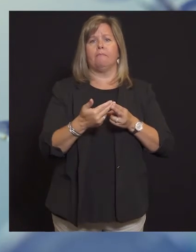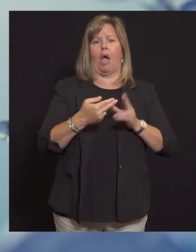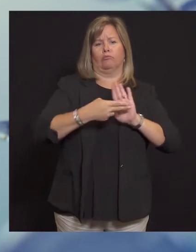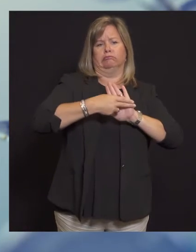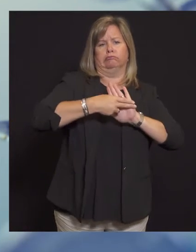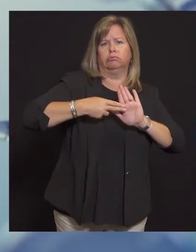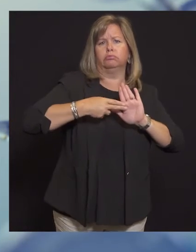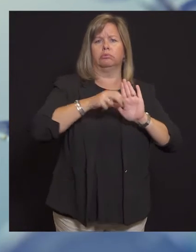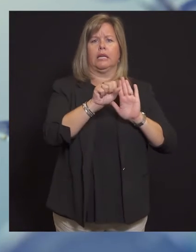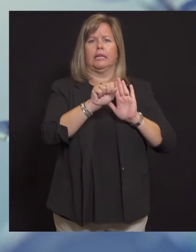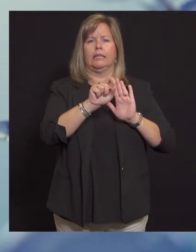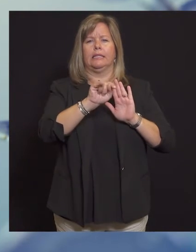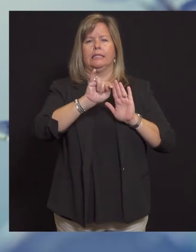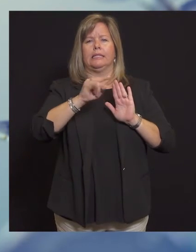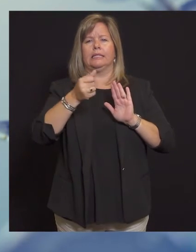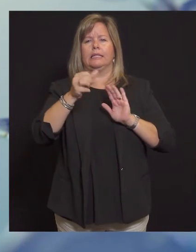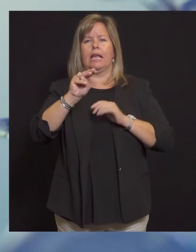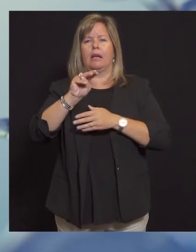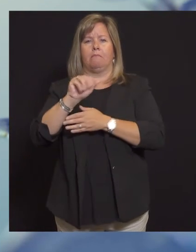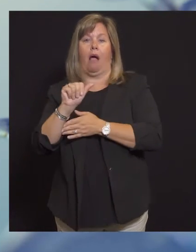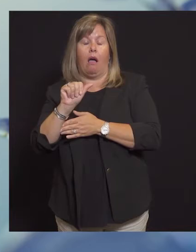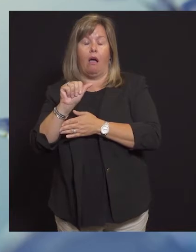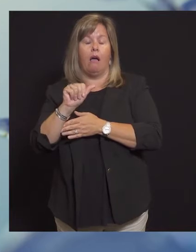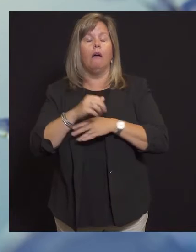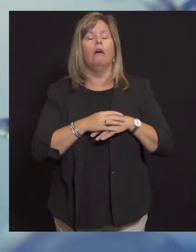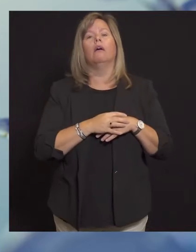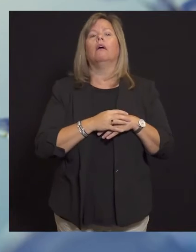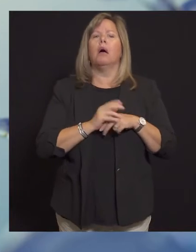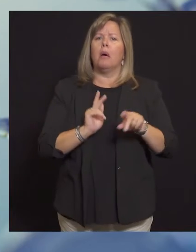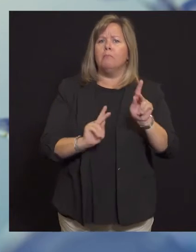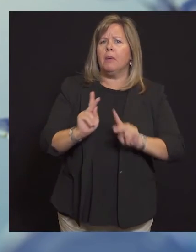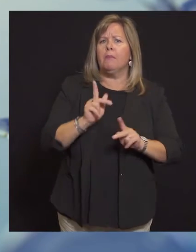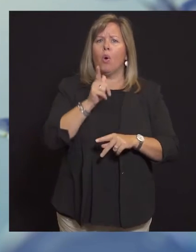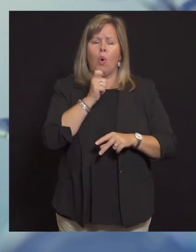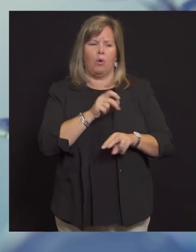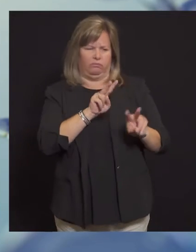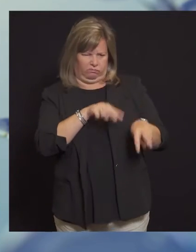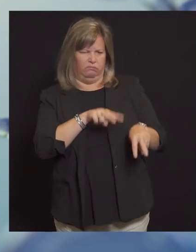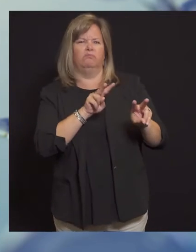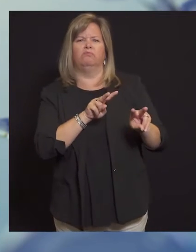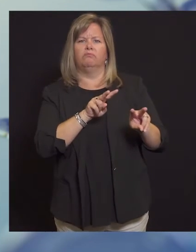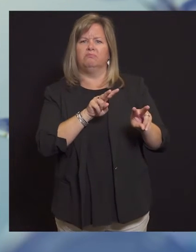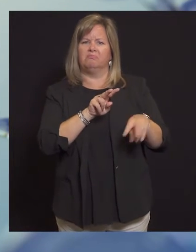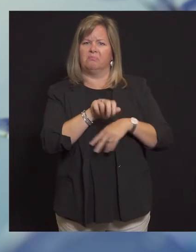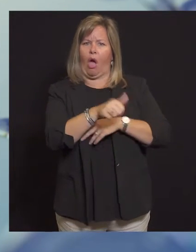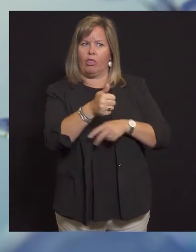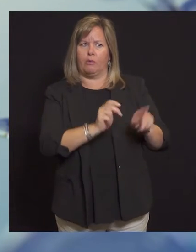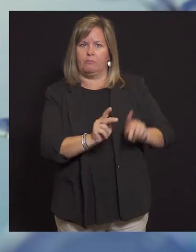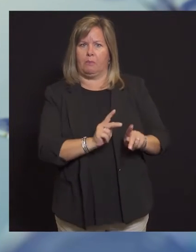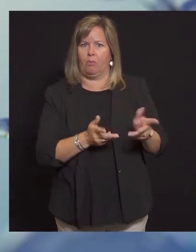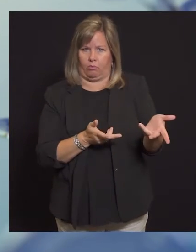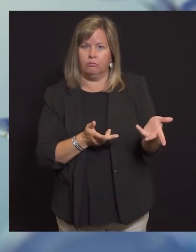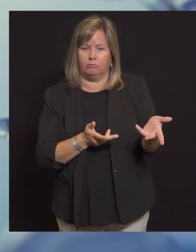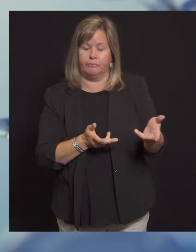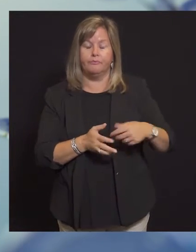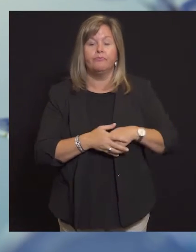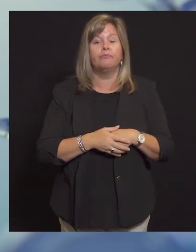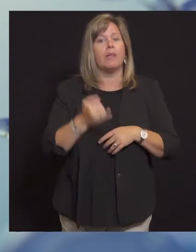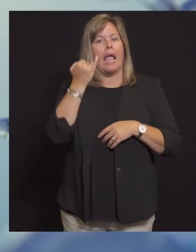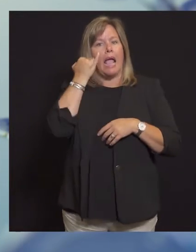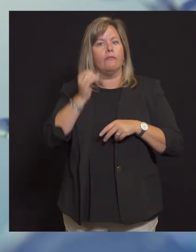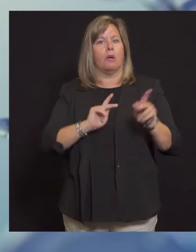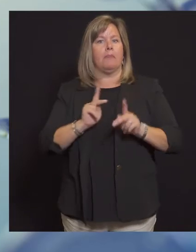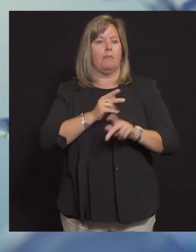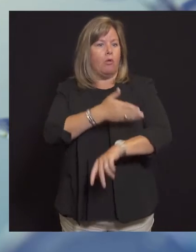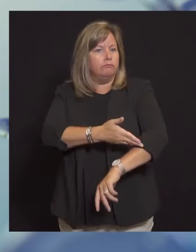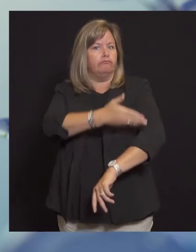calientes en nuestro condado que hemos visto en otros lugares conducen a un exceso de sufrimiento y muerte. Así que hoy